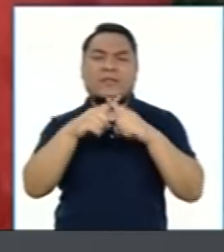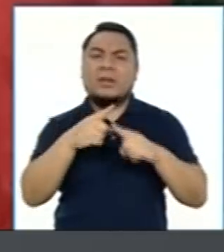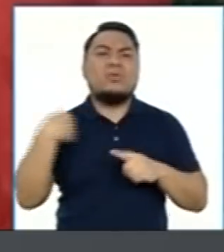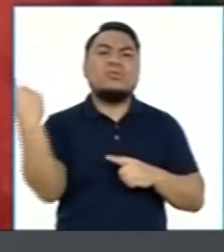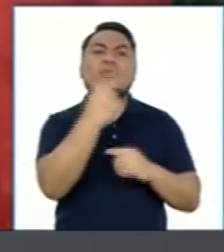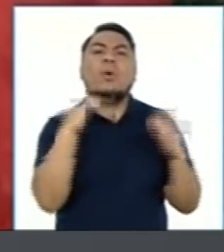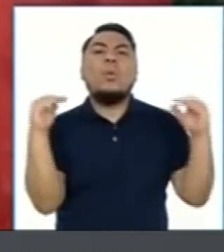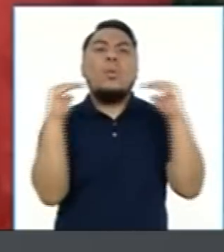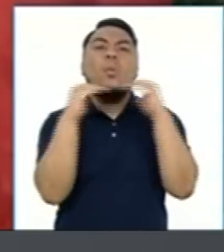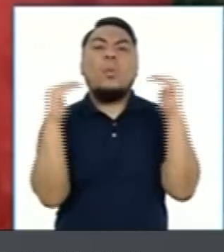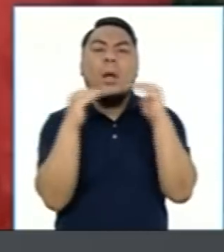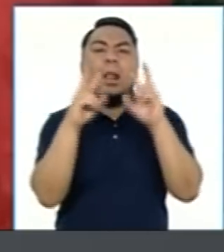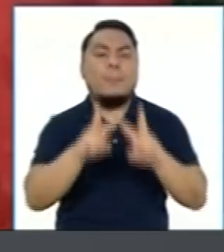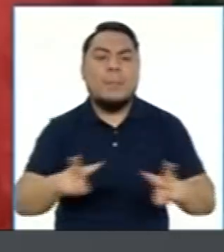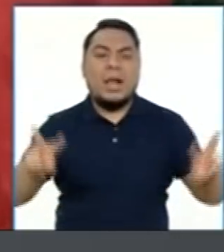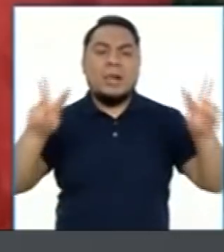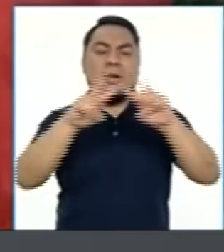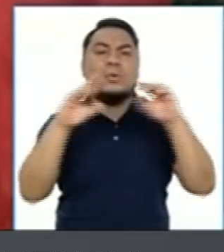Valemos lo mismo.